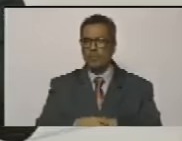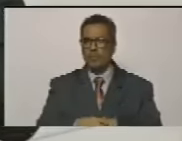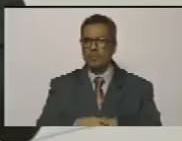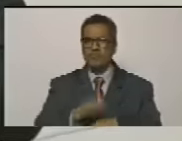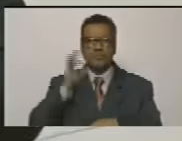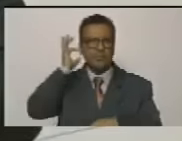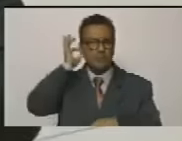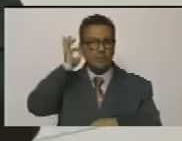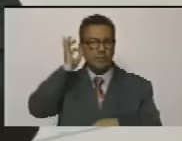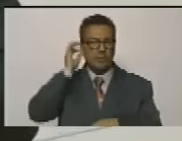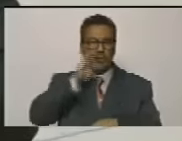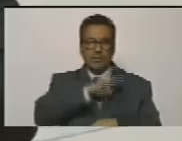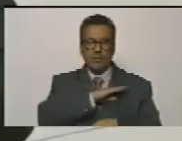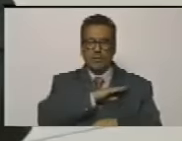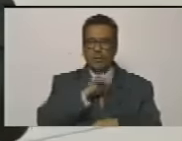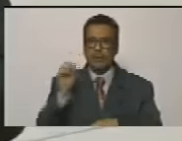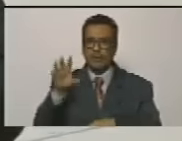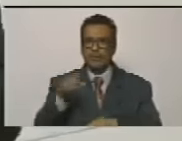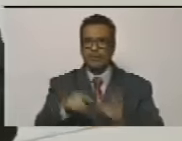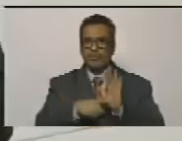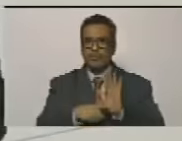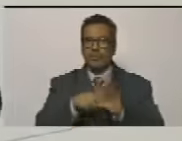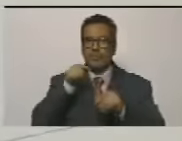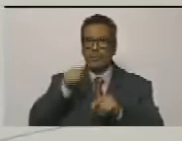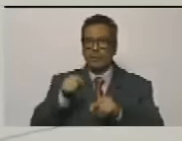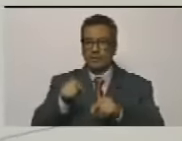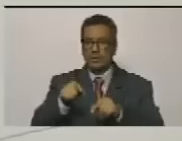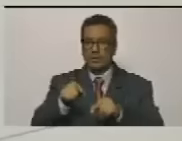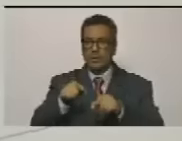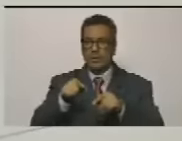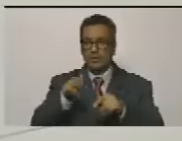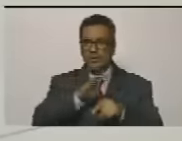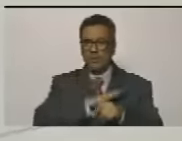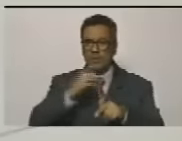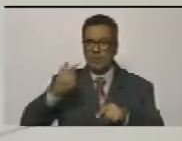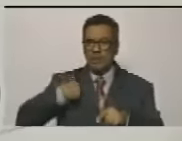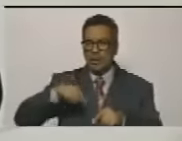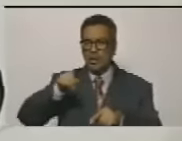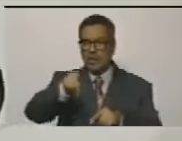esto lo publicó ella esto todavía está en la cuenta de ella